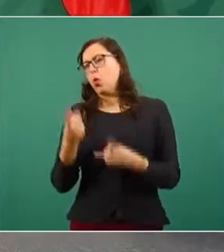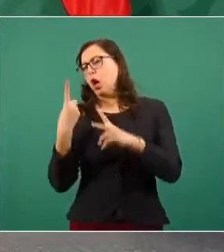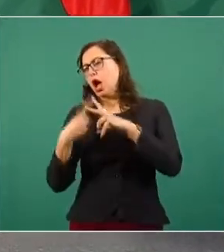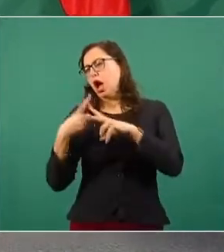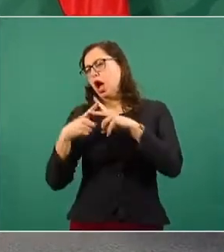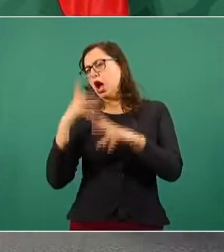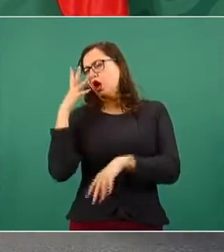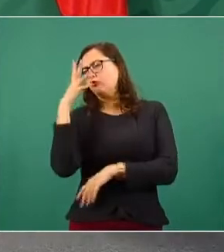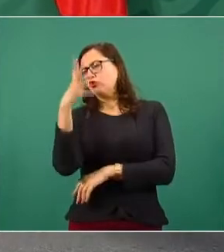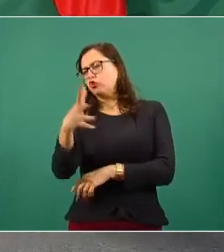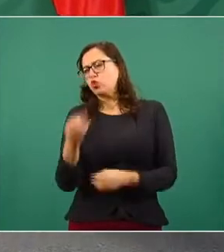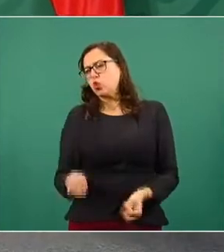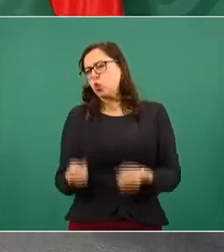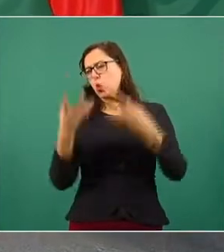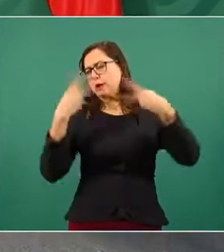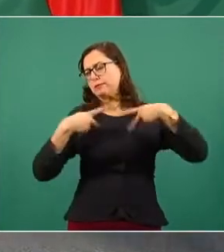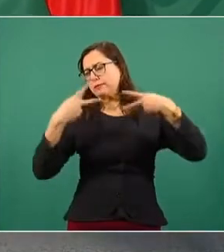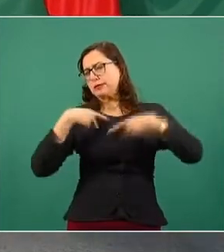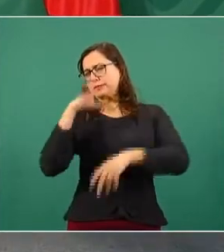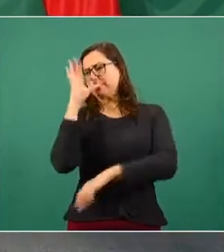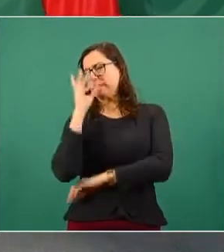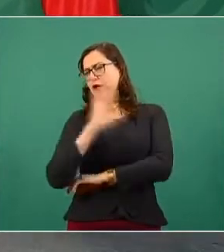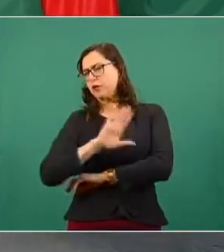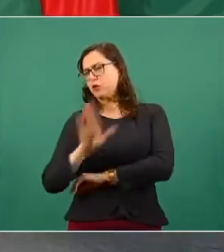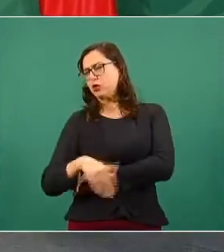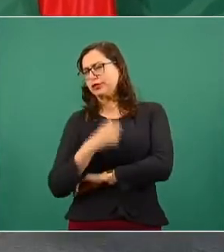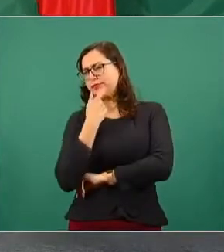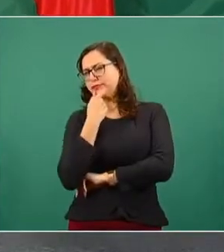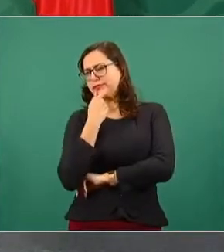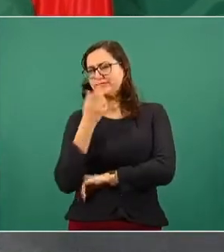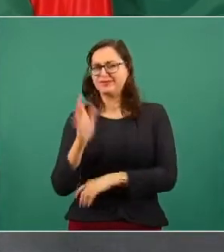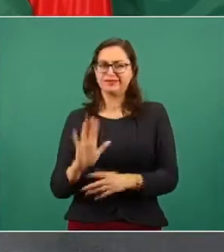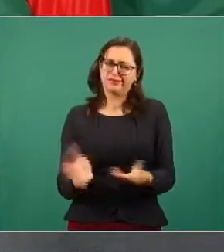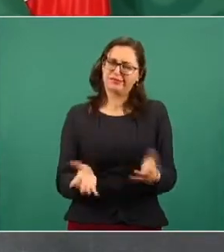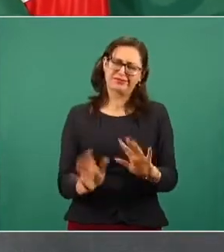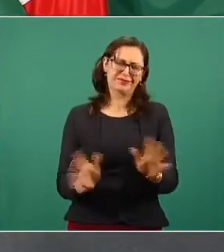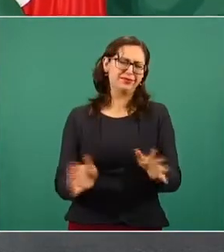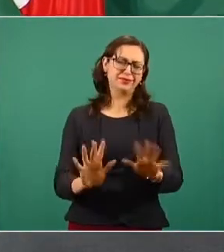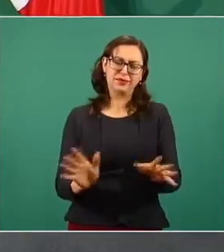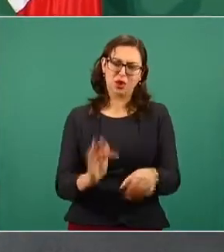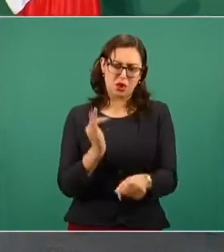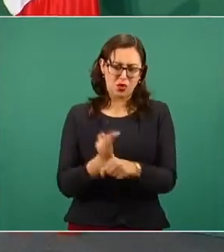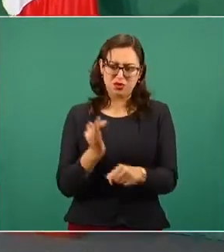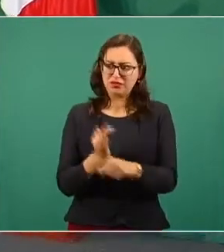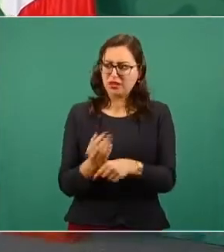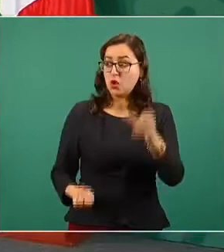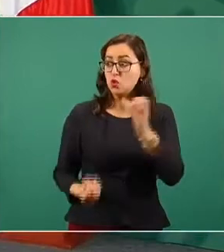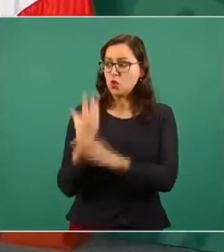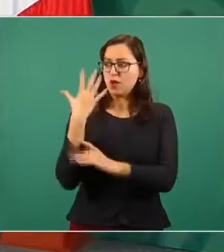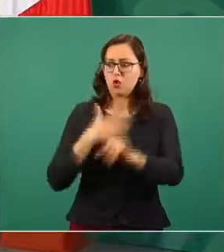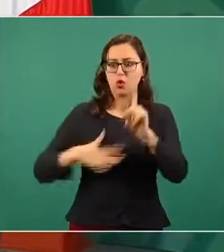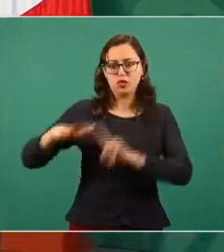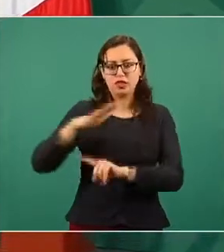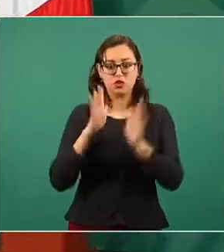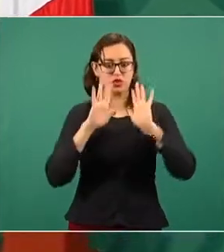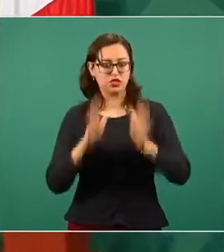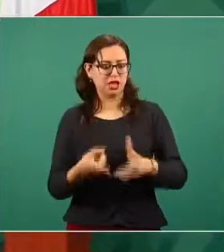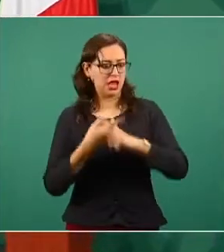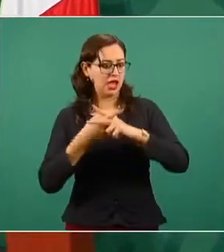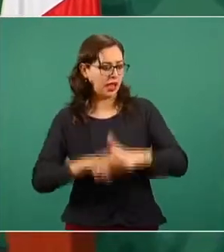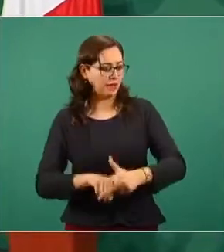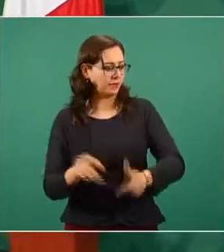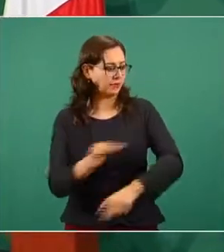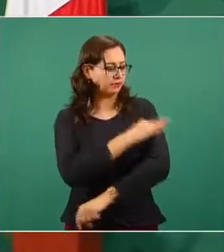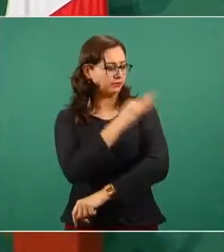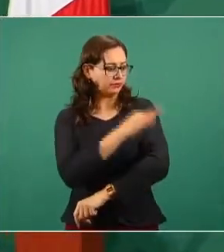todo porque tenemos hoy elementos nuevos, la vacunación, por ejemplo, las restricciones